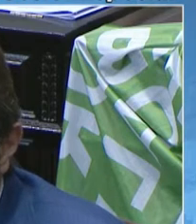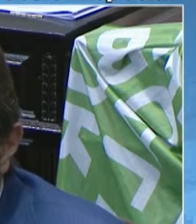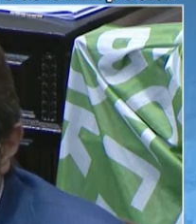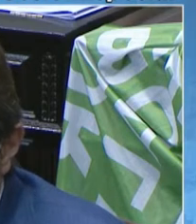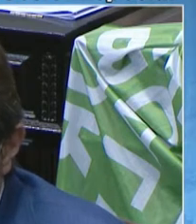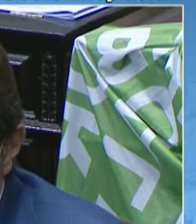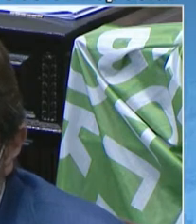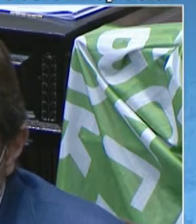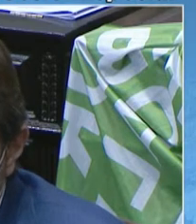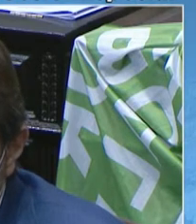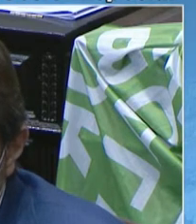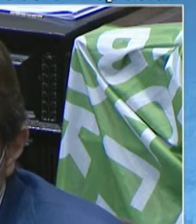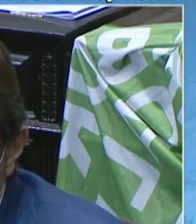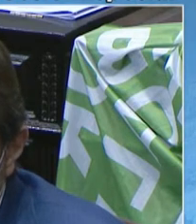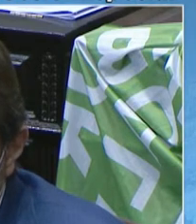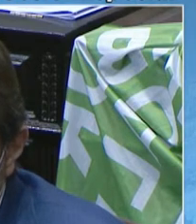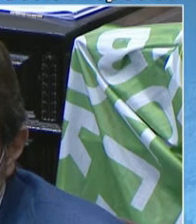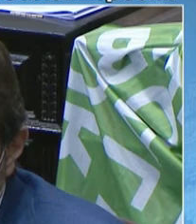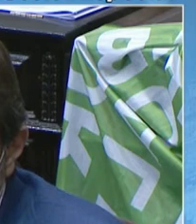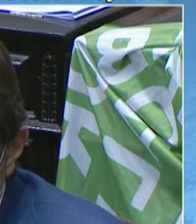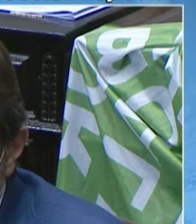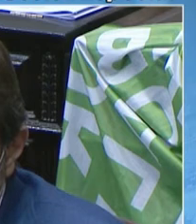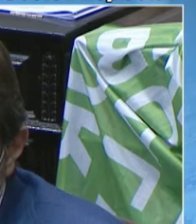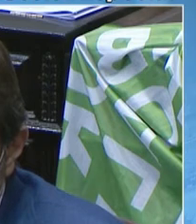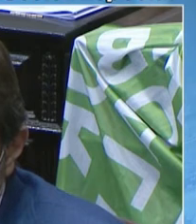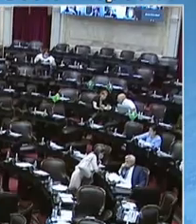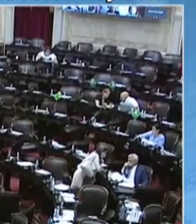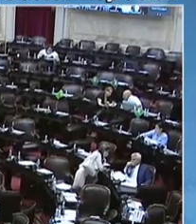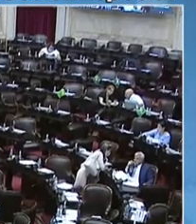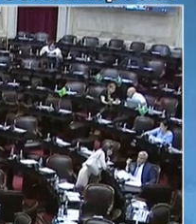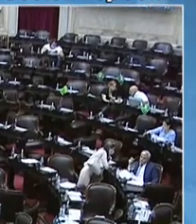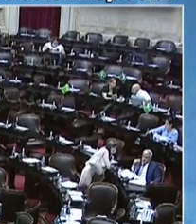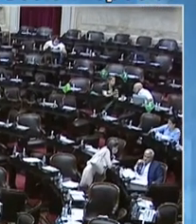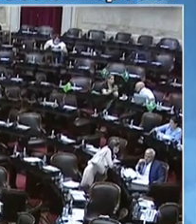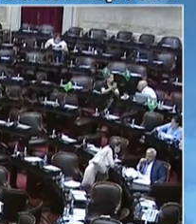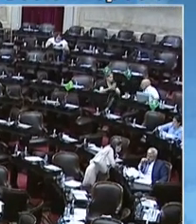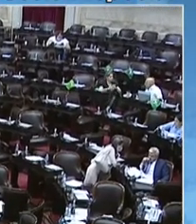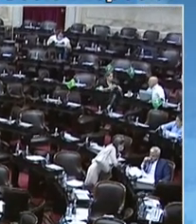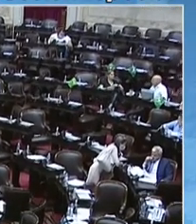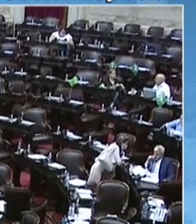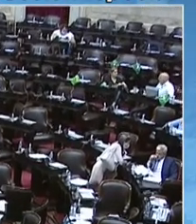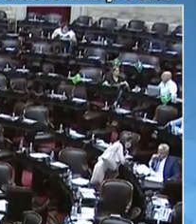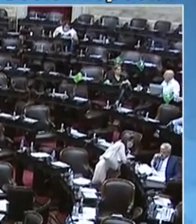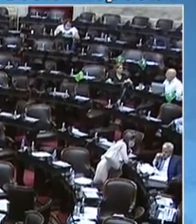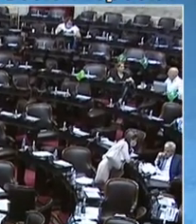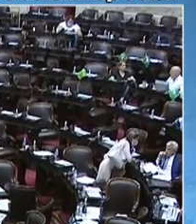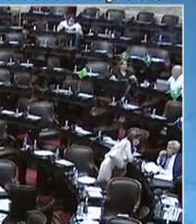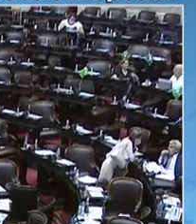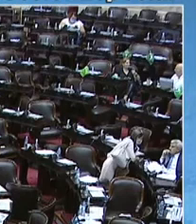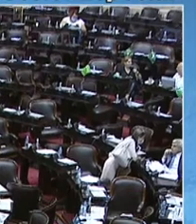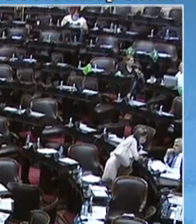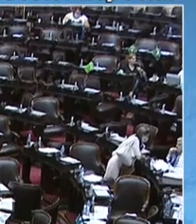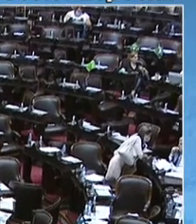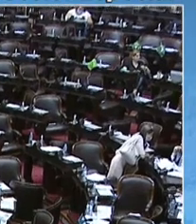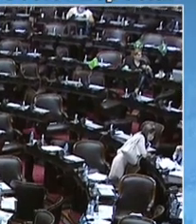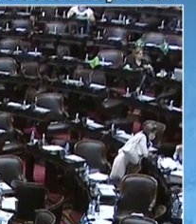Claramente hemos llegado a un nivel de ausencia del Estado que por tabú o por lo que fuera, lo pone en deuda frente a la sociedad.